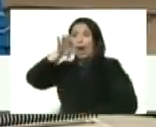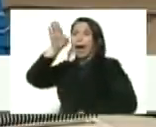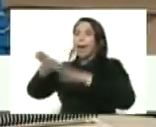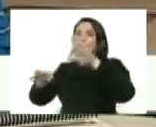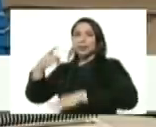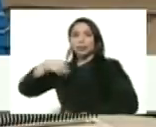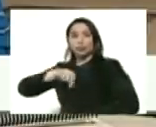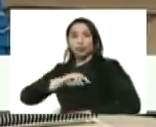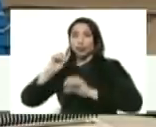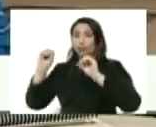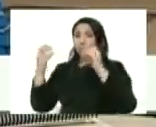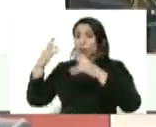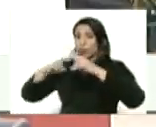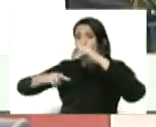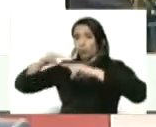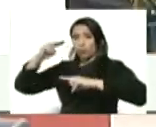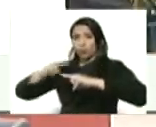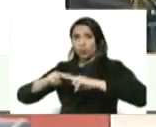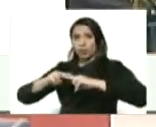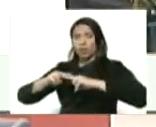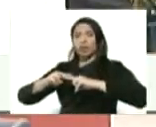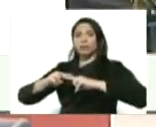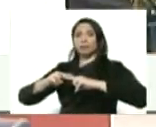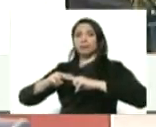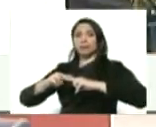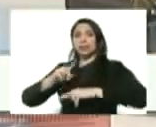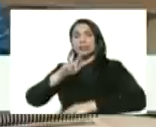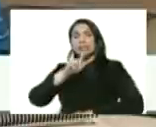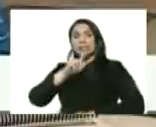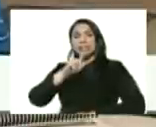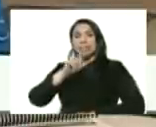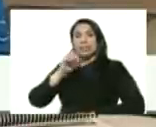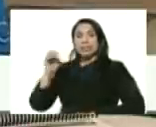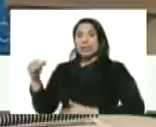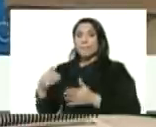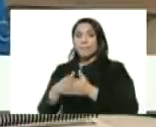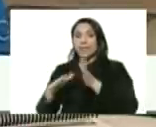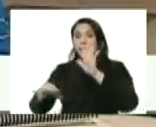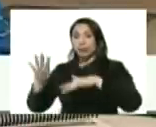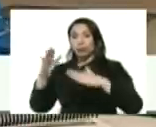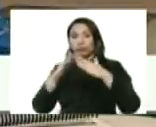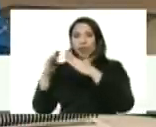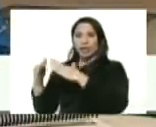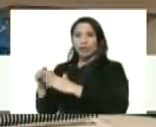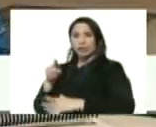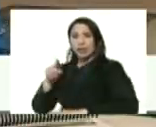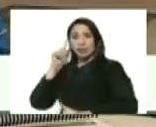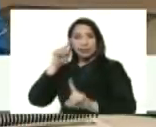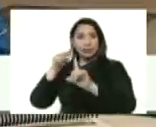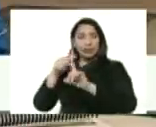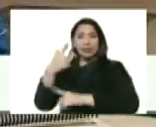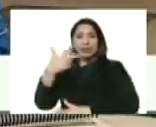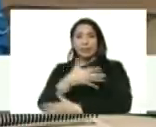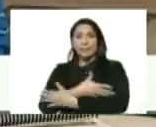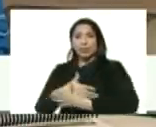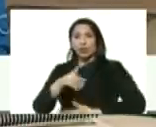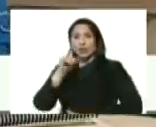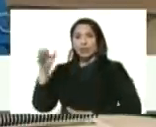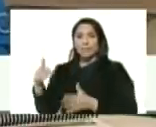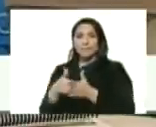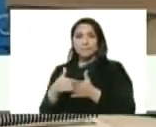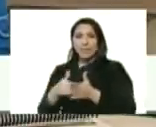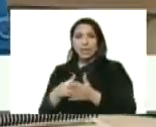hemos logrado construir y concluir 100.014 viviendas que es la que nos llevan al hito 3.100.000